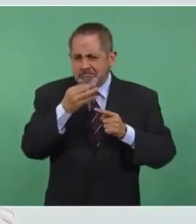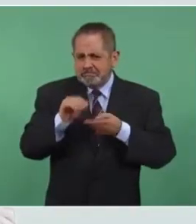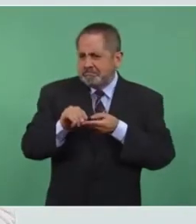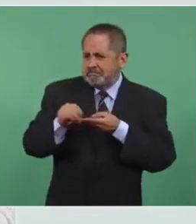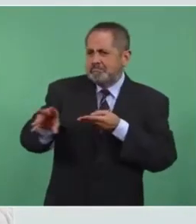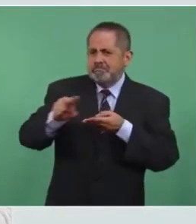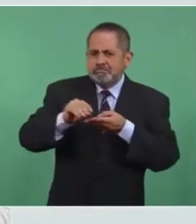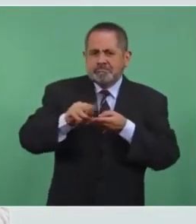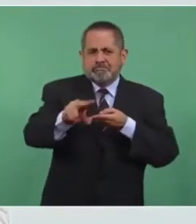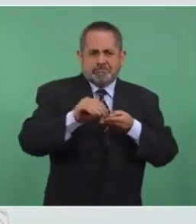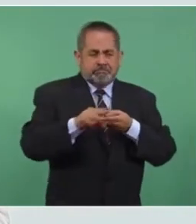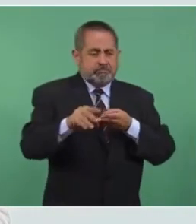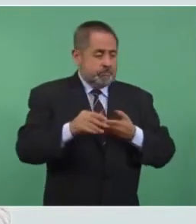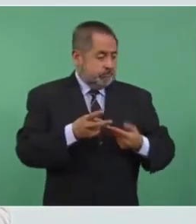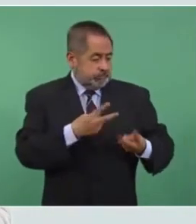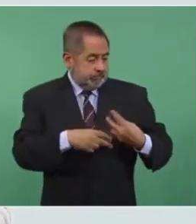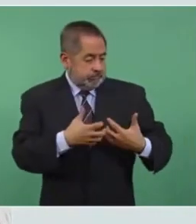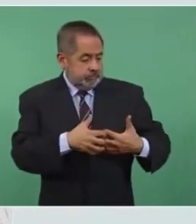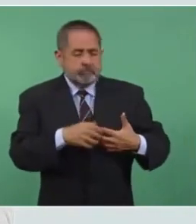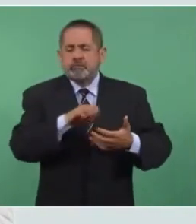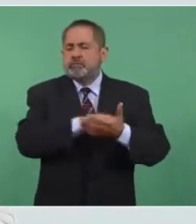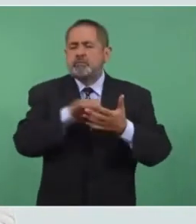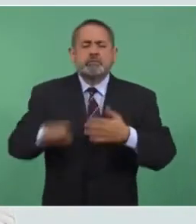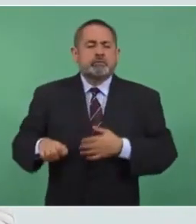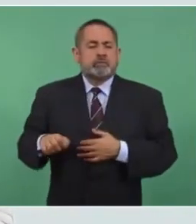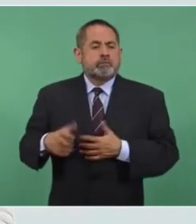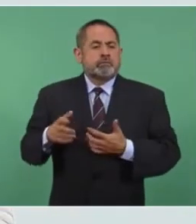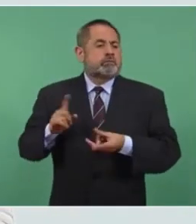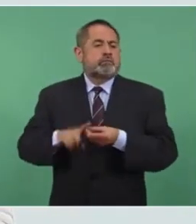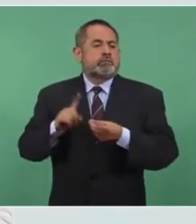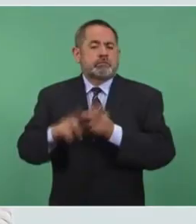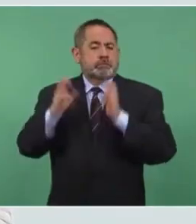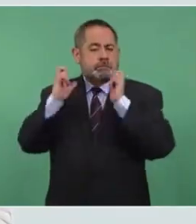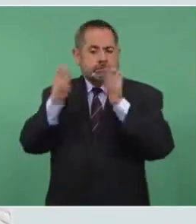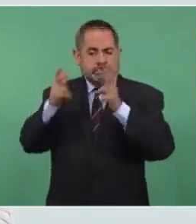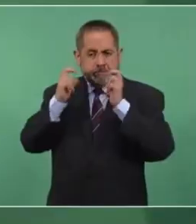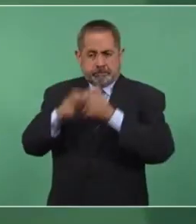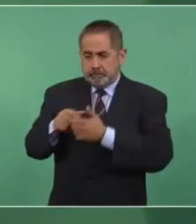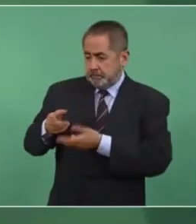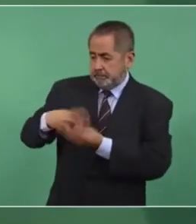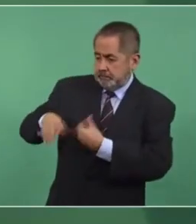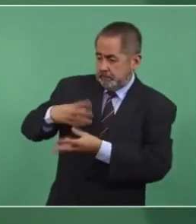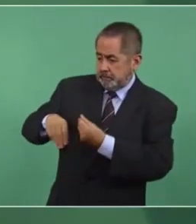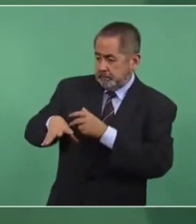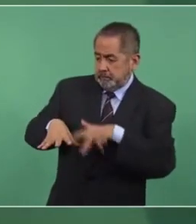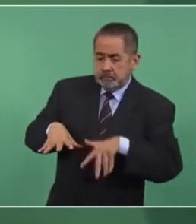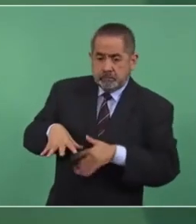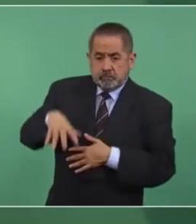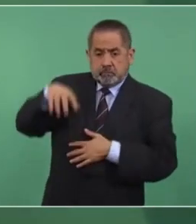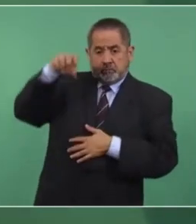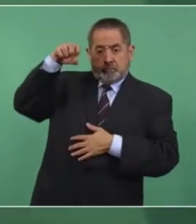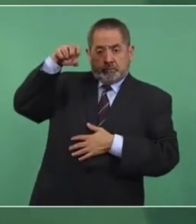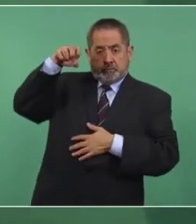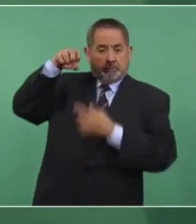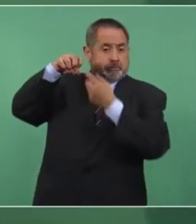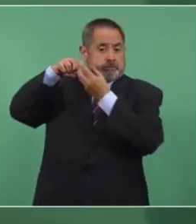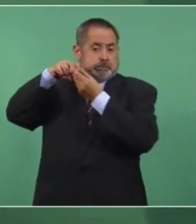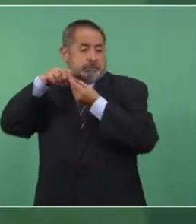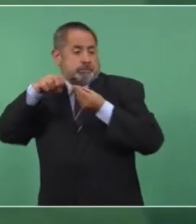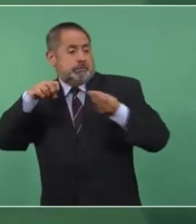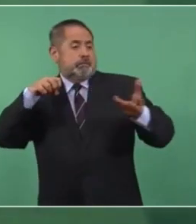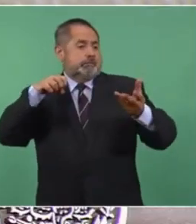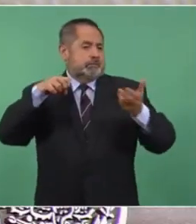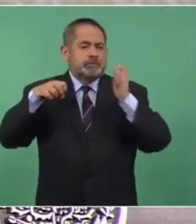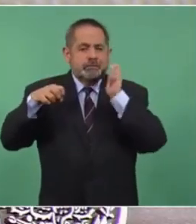distribuye. Se puede estar generando en Chiapas y se puede estar despachando en Chihuahua. Eso lo hace